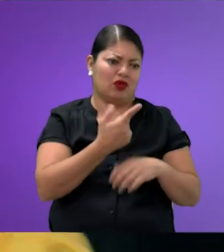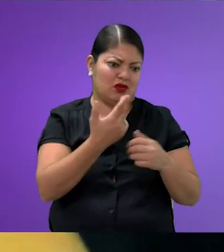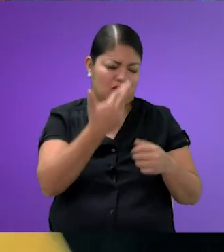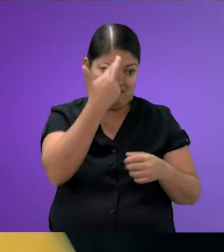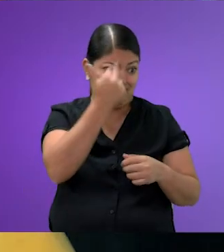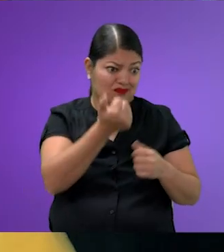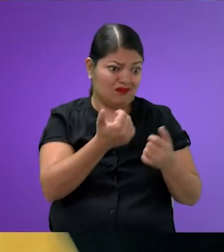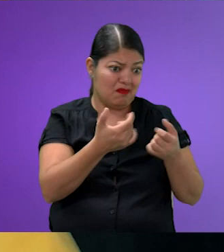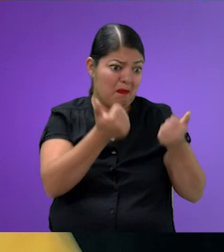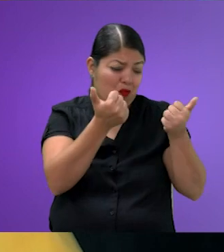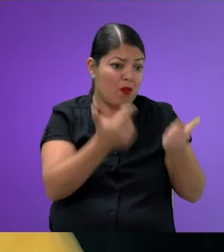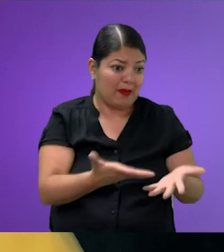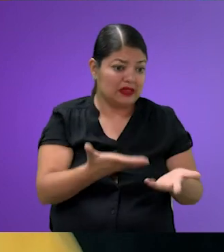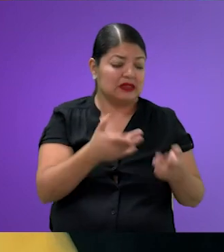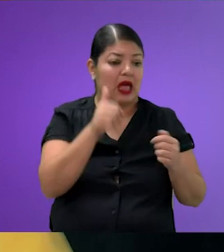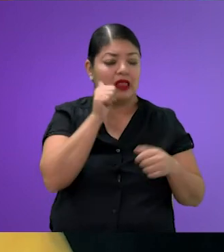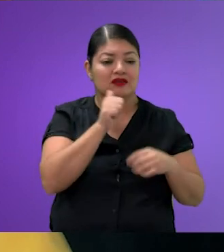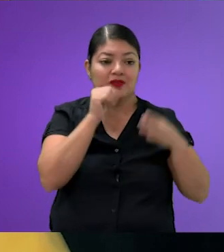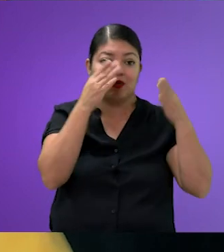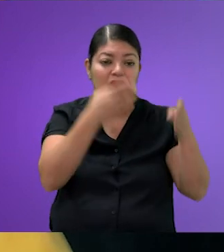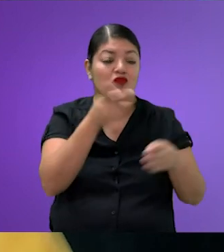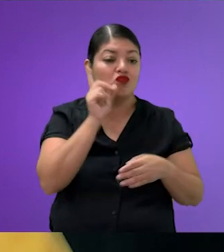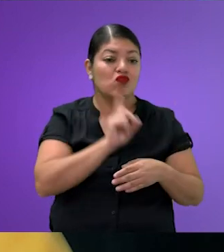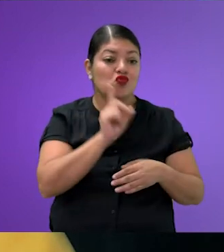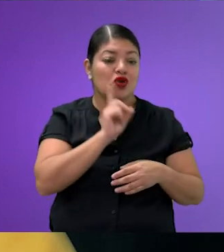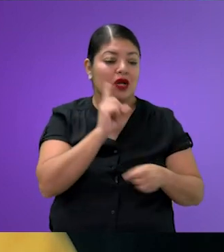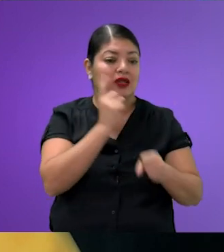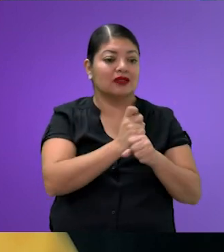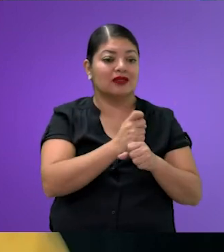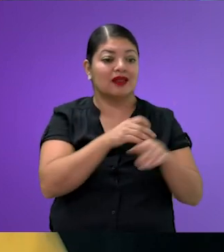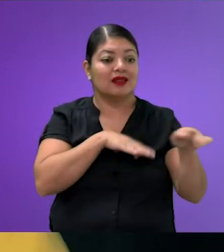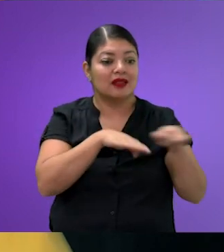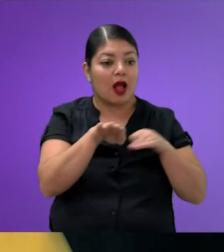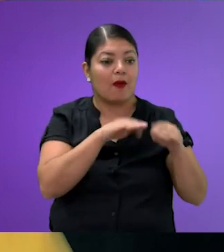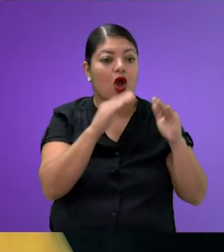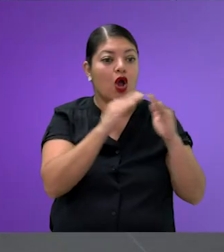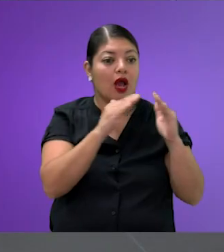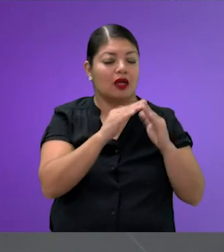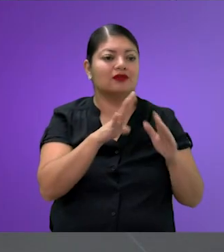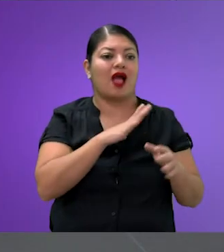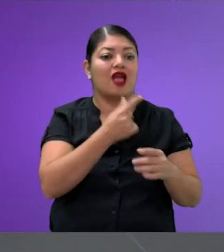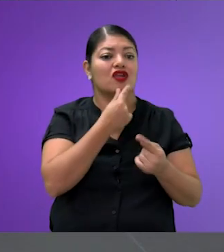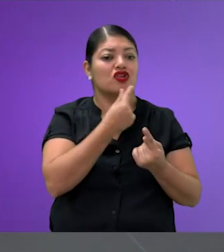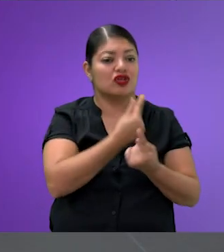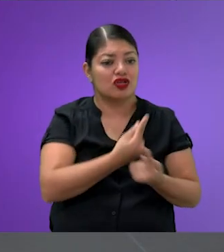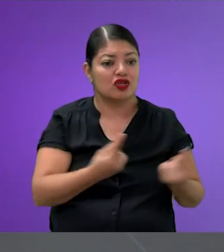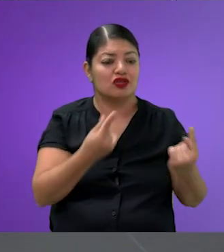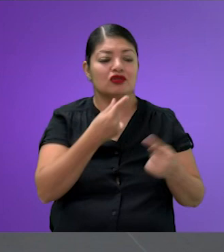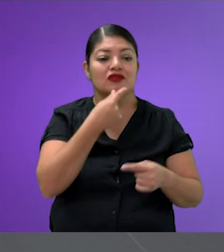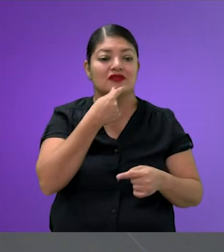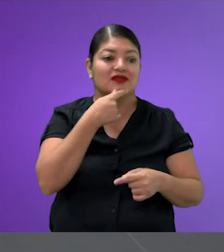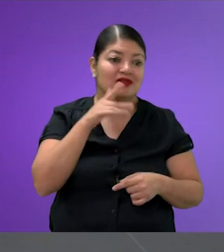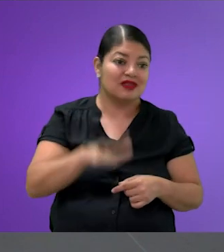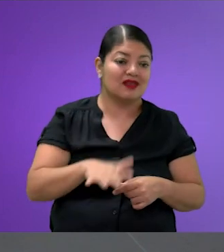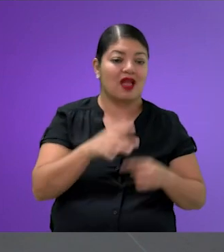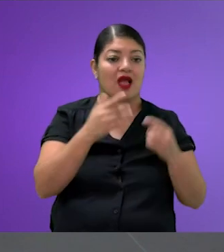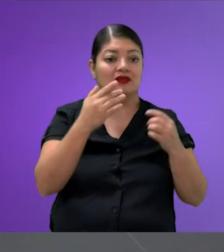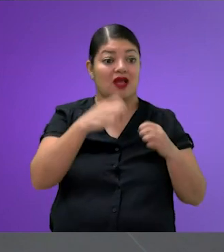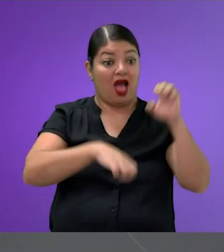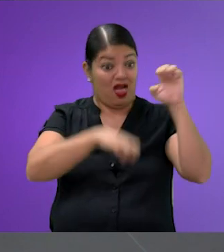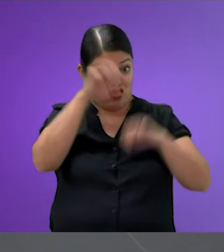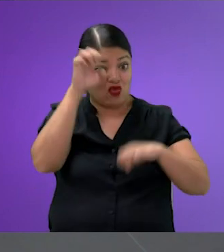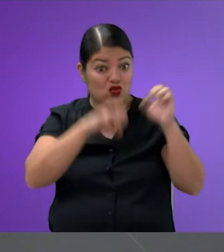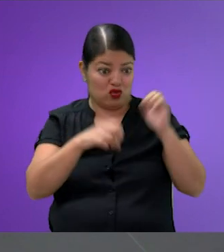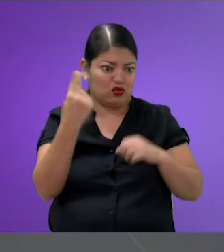nos enfocamos mucho en las mujeres, en labores domésticas, pero también hay niñas, niños, adultos que, pues, que requieren de esta